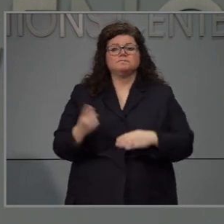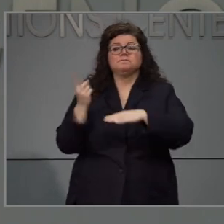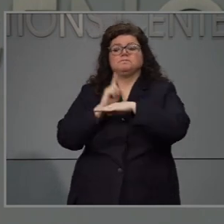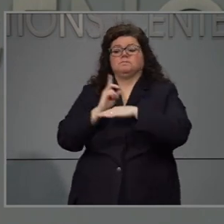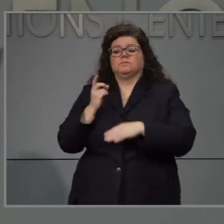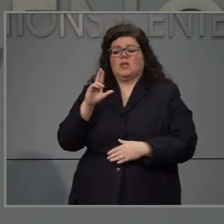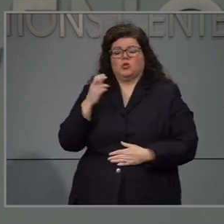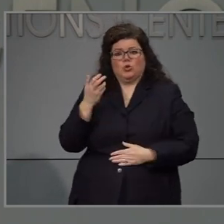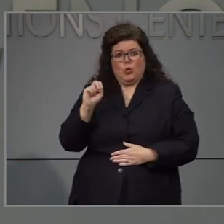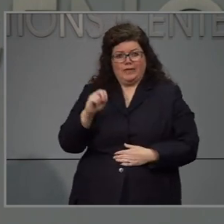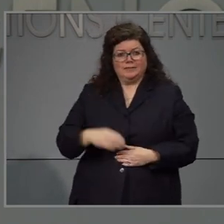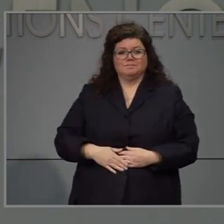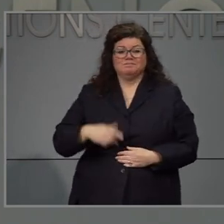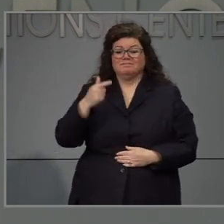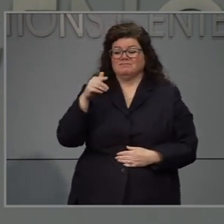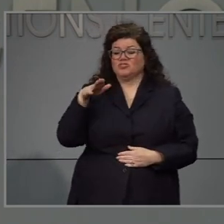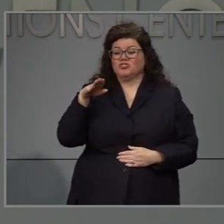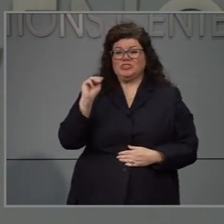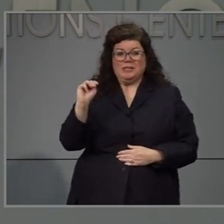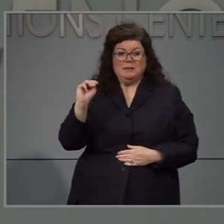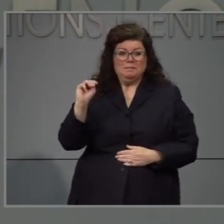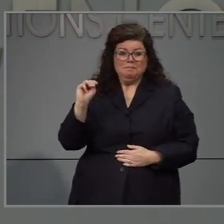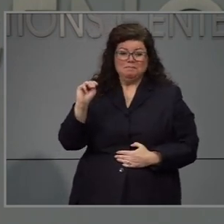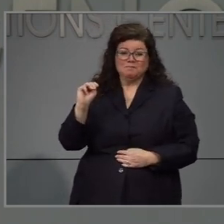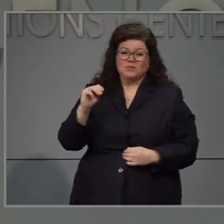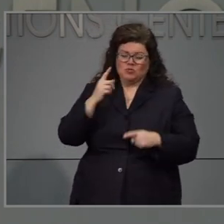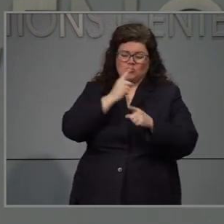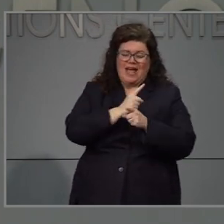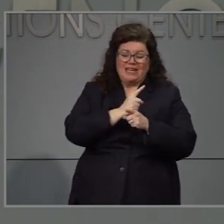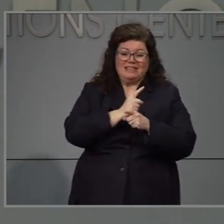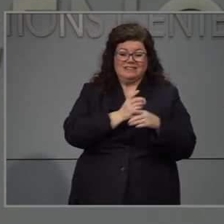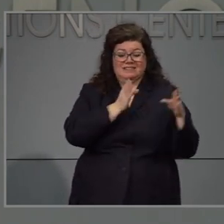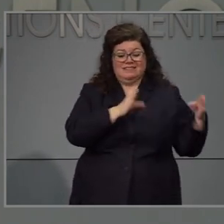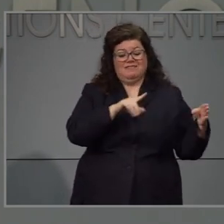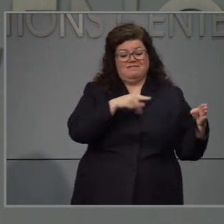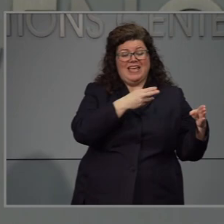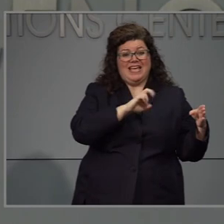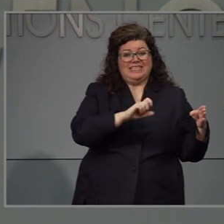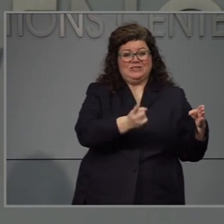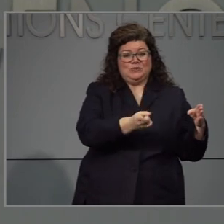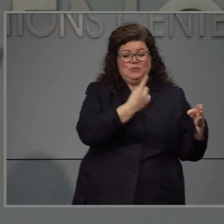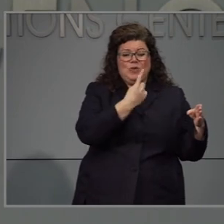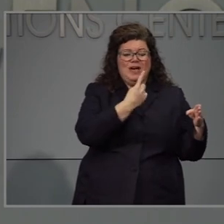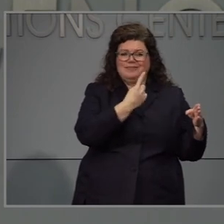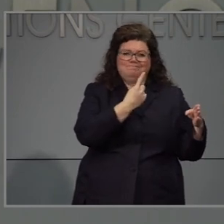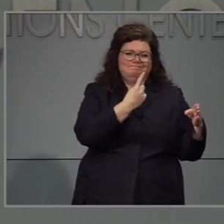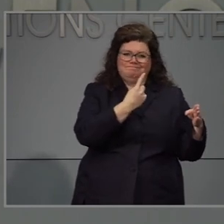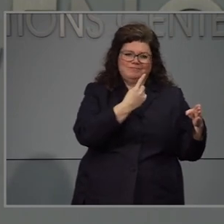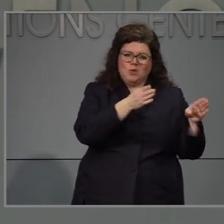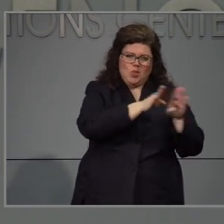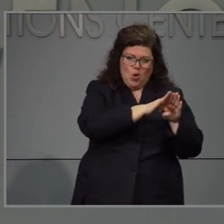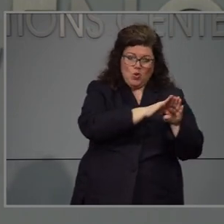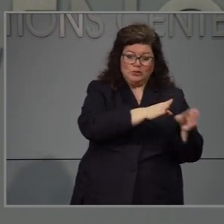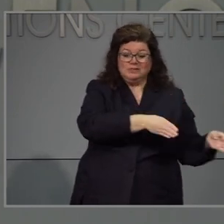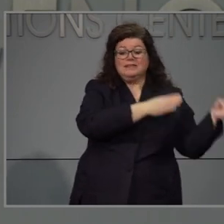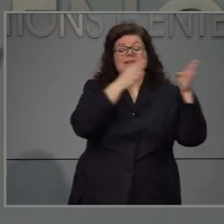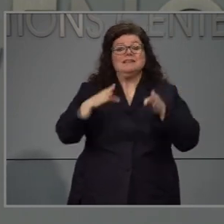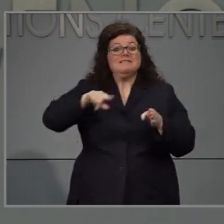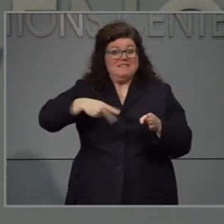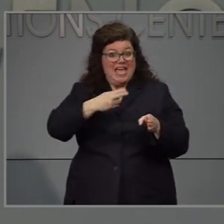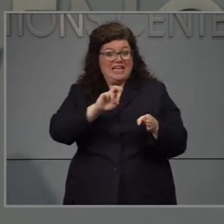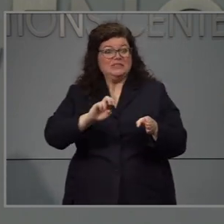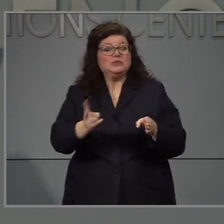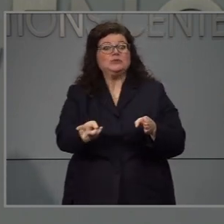Con respecto a los gimnasios. Sí, los gimnasios los vamos a agregar en la fase dos que son